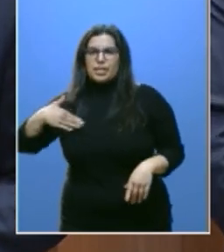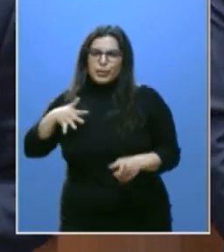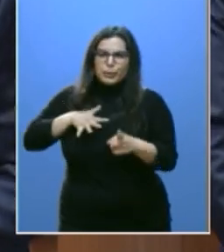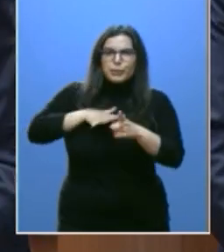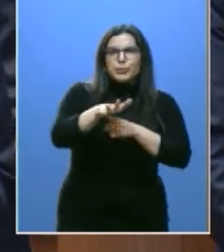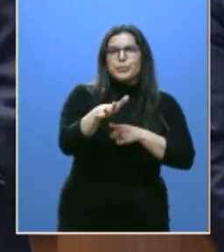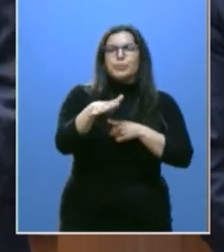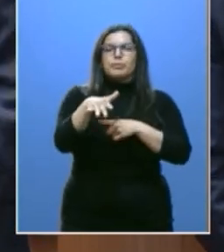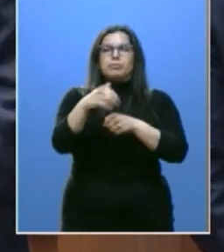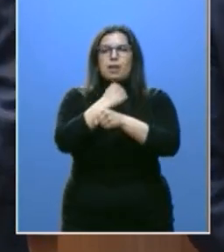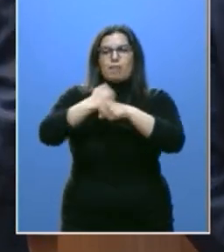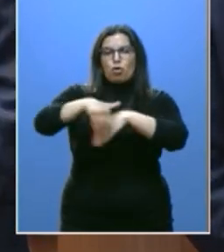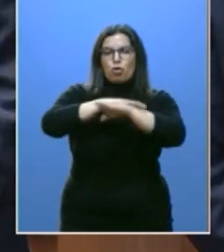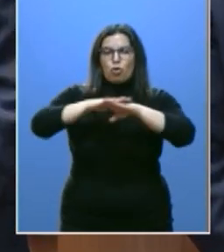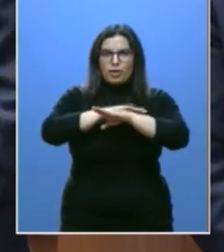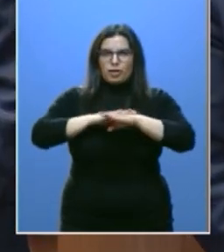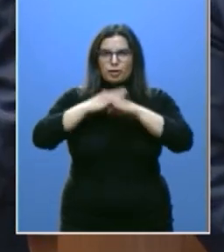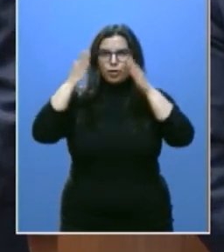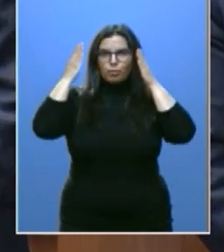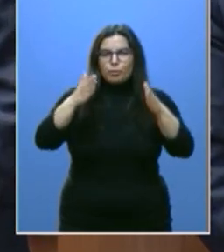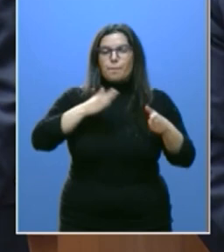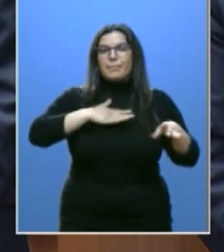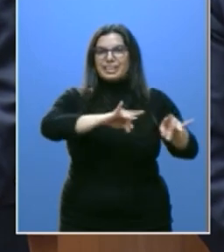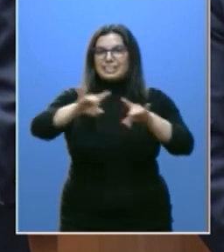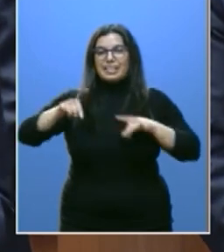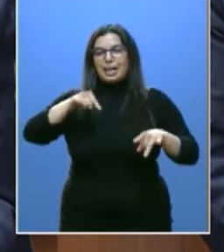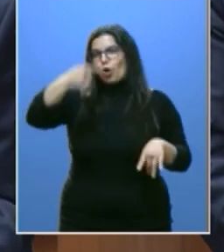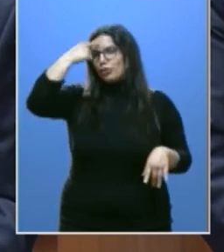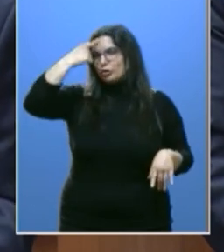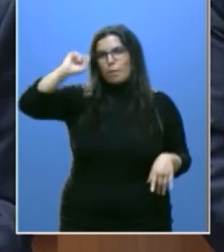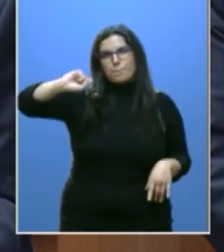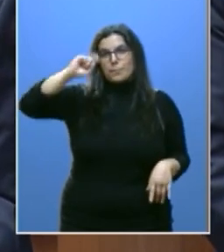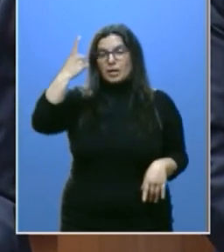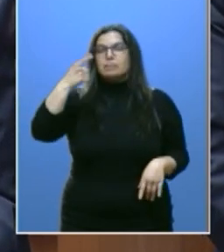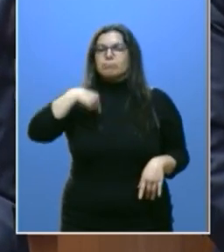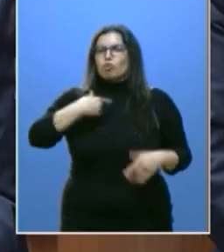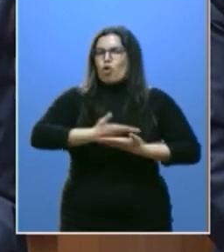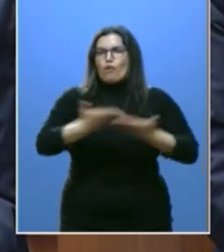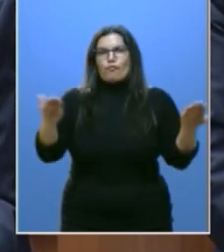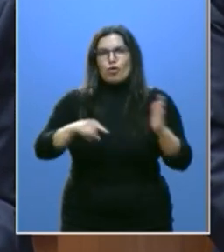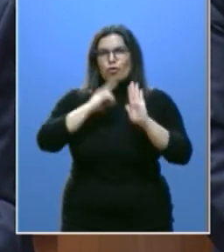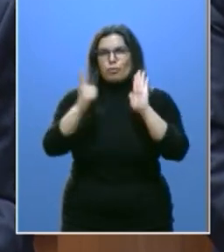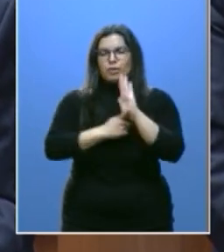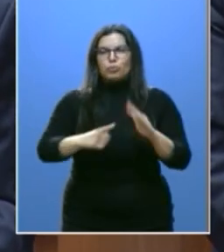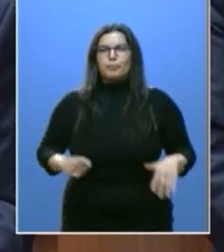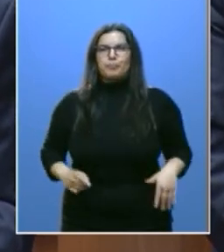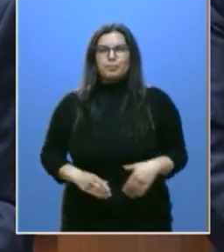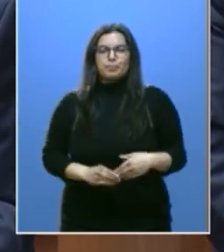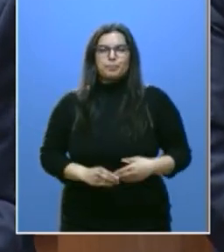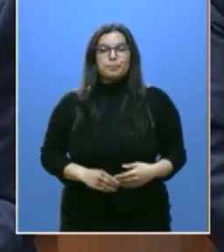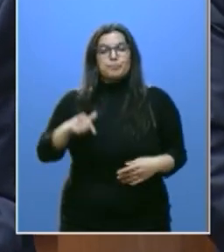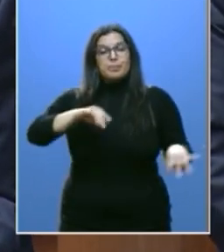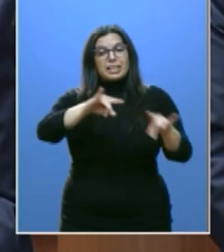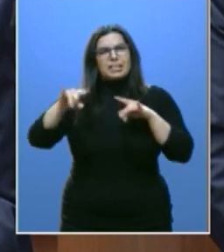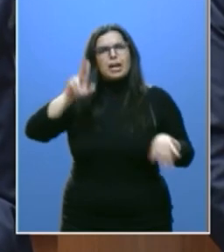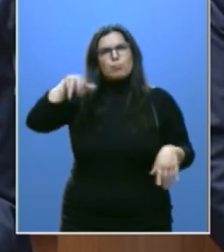tarea de gobierno por mi tierra, que es mi principal obsesión y en la que confío plenamente. Esta es una tierra